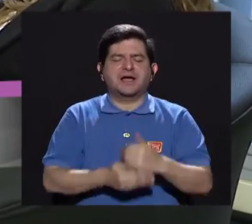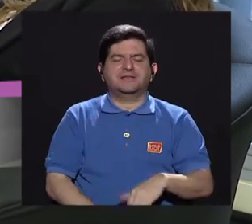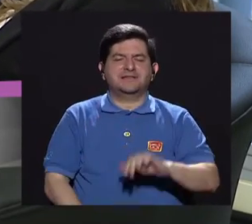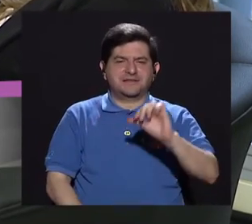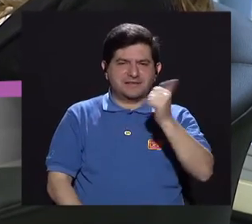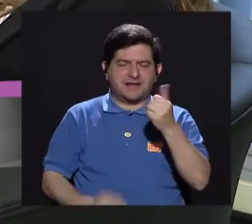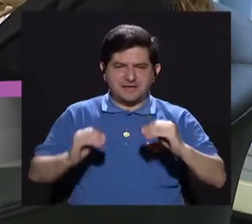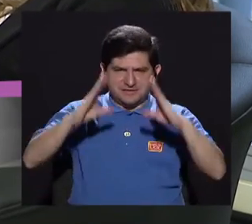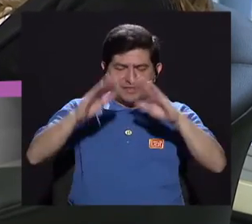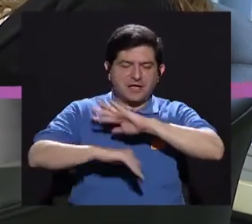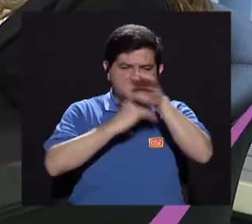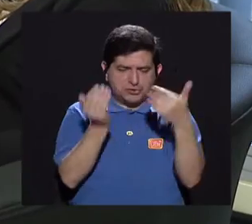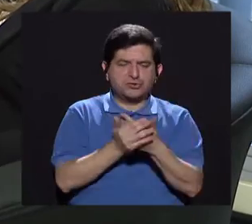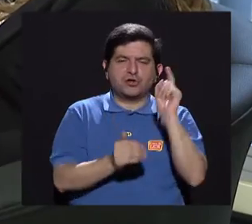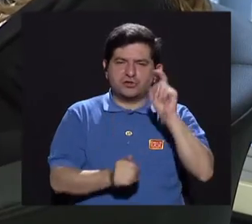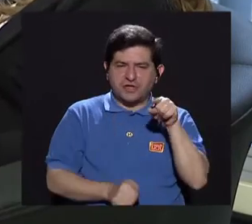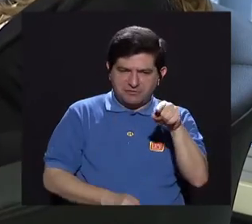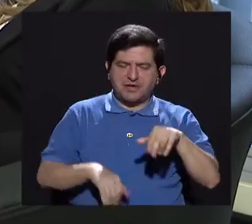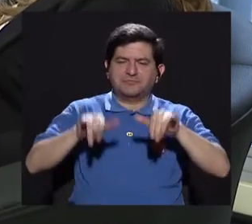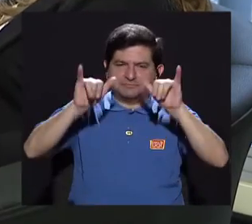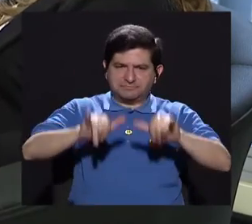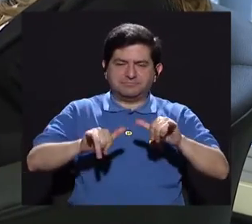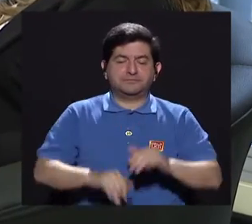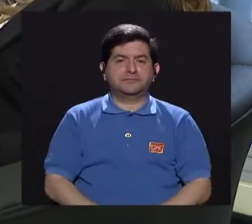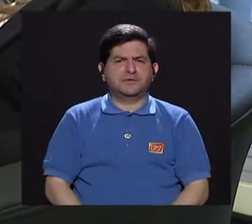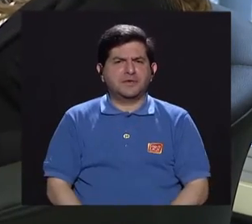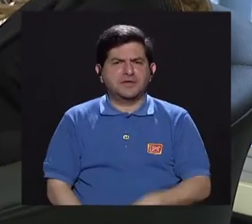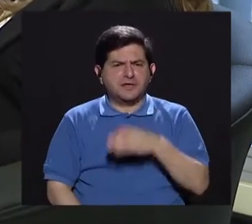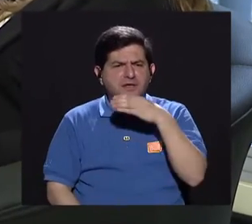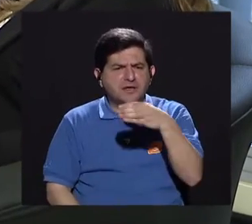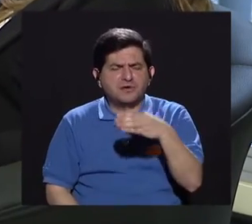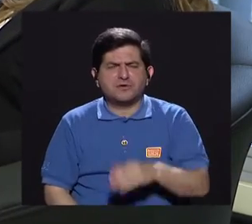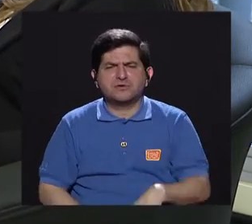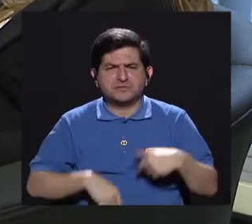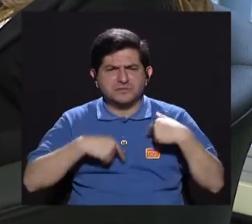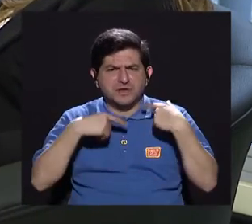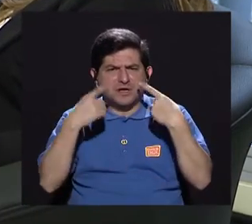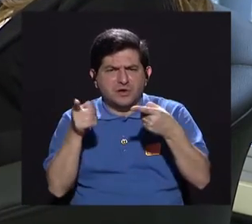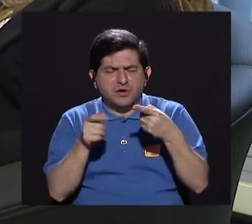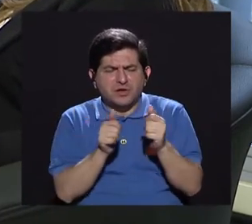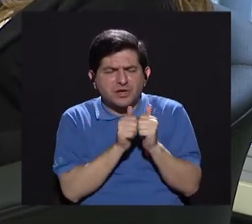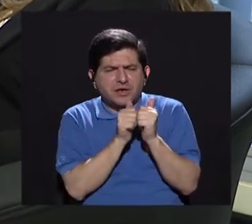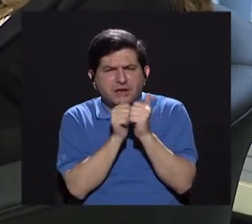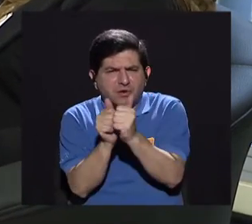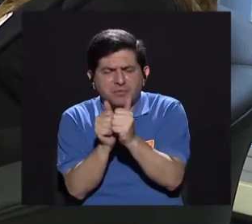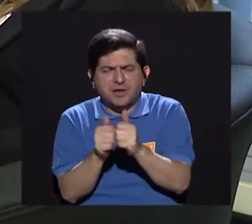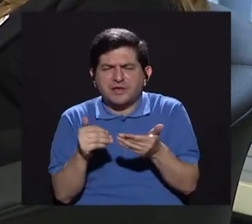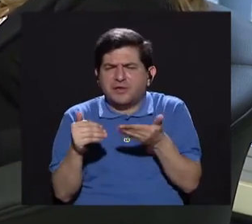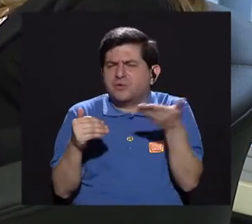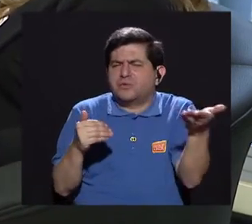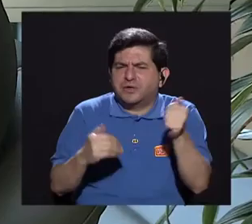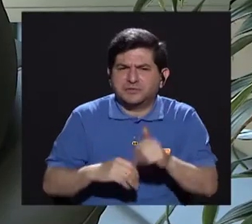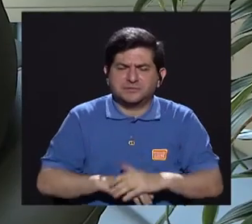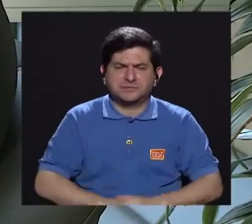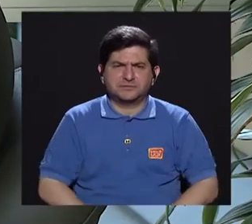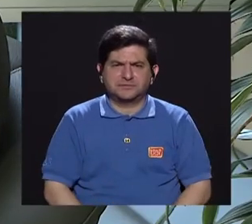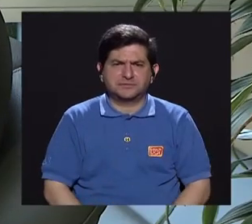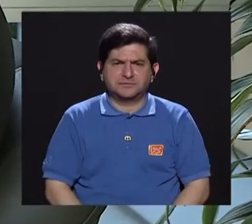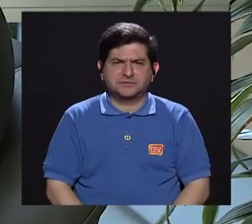exacto. Perfecto. Y, bueno, ¿cuándo es recomendable asistir acompañado a una cita? Sí,